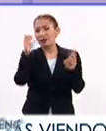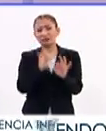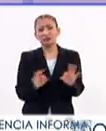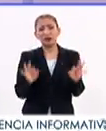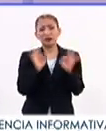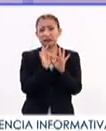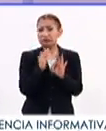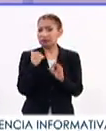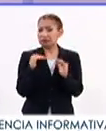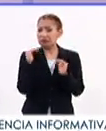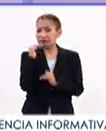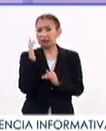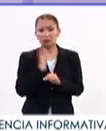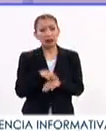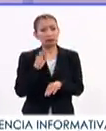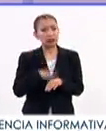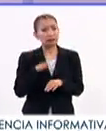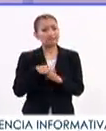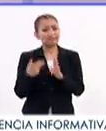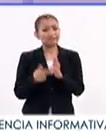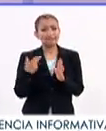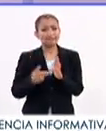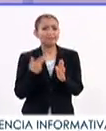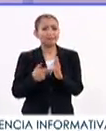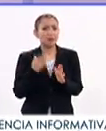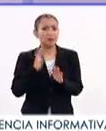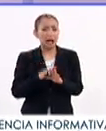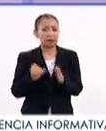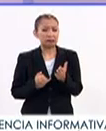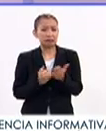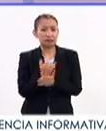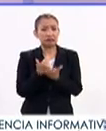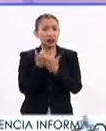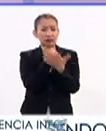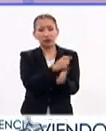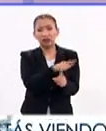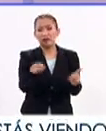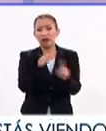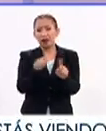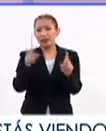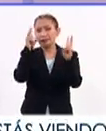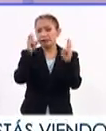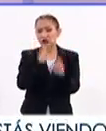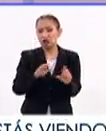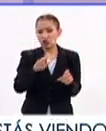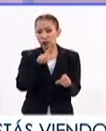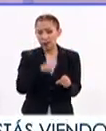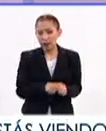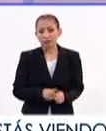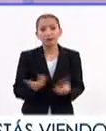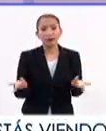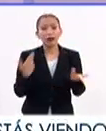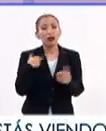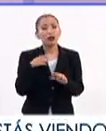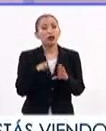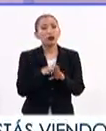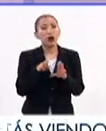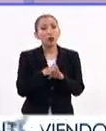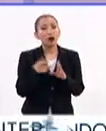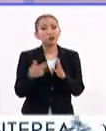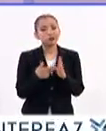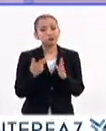importante, relevante, que cada vez está siendo más definitorio en todo nuestro aspecto social, en toda nuestra vida, en nuestros pasos